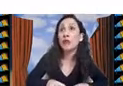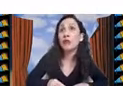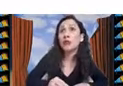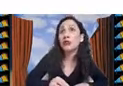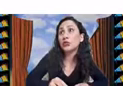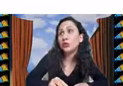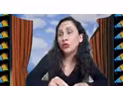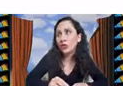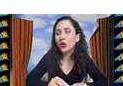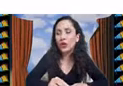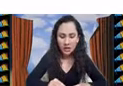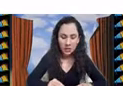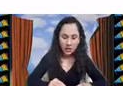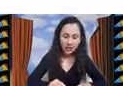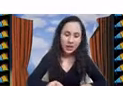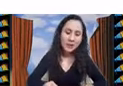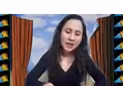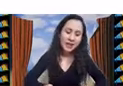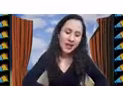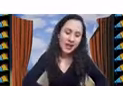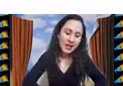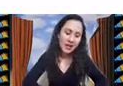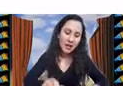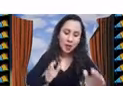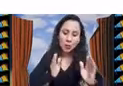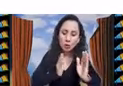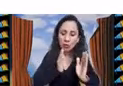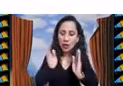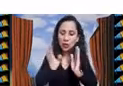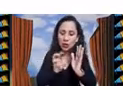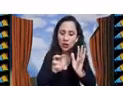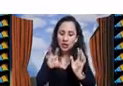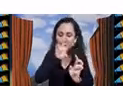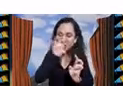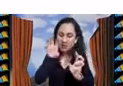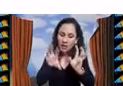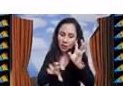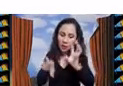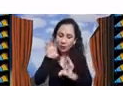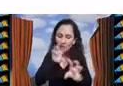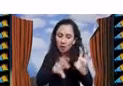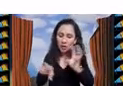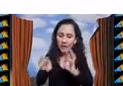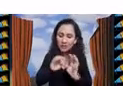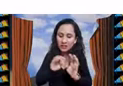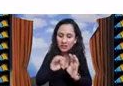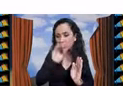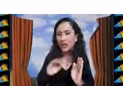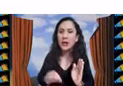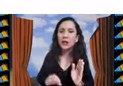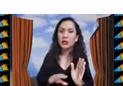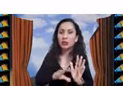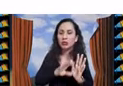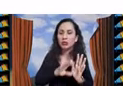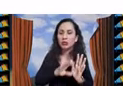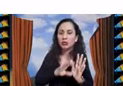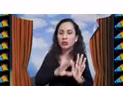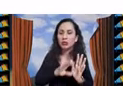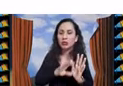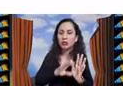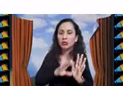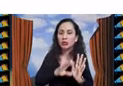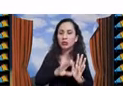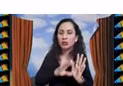como una función que me dé como cuando tienes ciertos valores de los parámetros